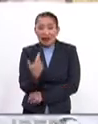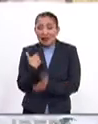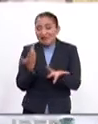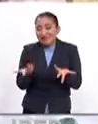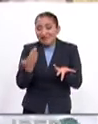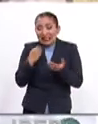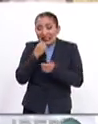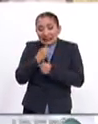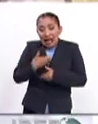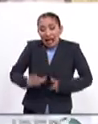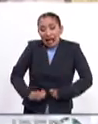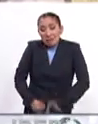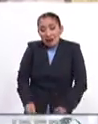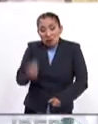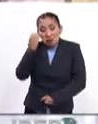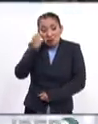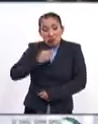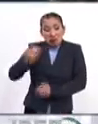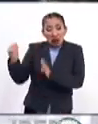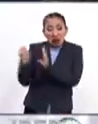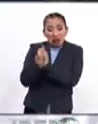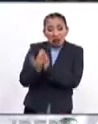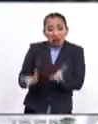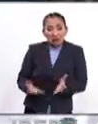Estamos abrientes y olvidados.